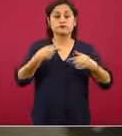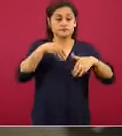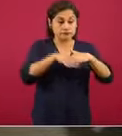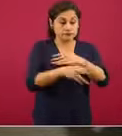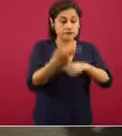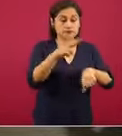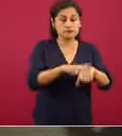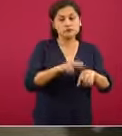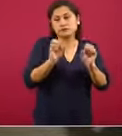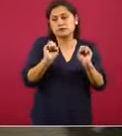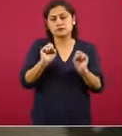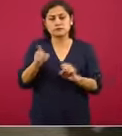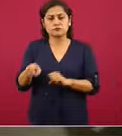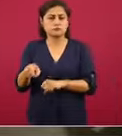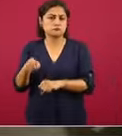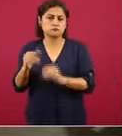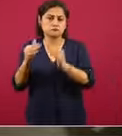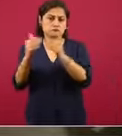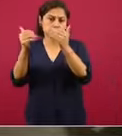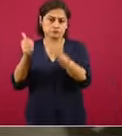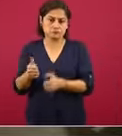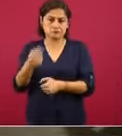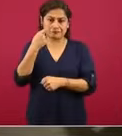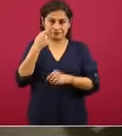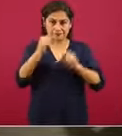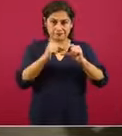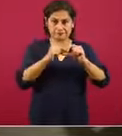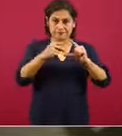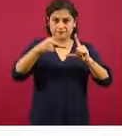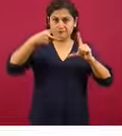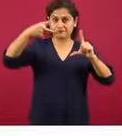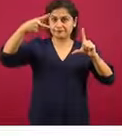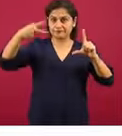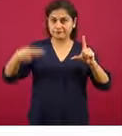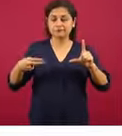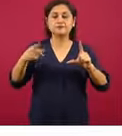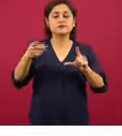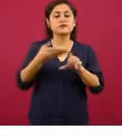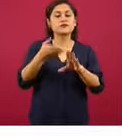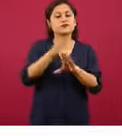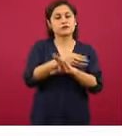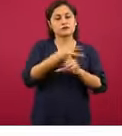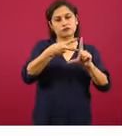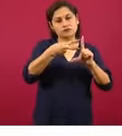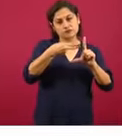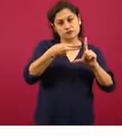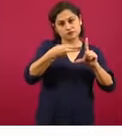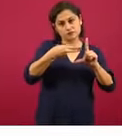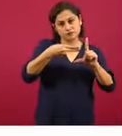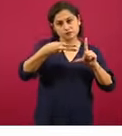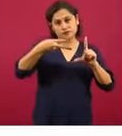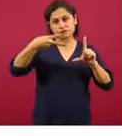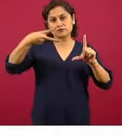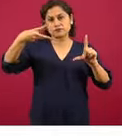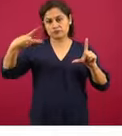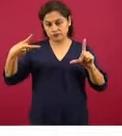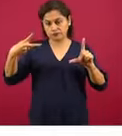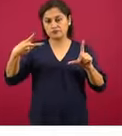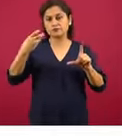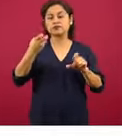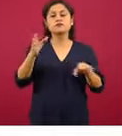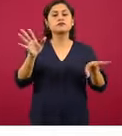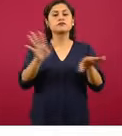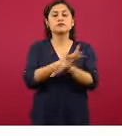vemos cómo estas tendencias se van separando. En algún momento eran muy parecidas, pero ahora la tendencia de los